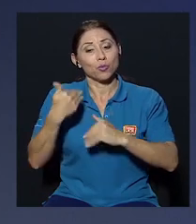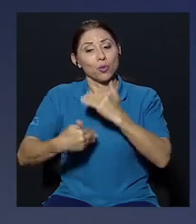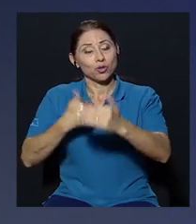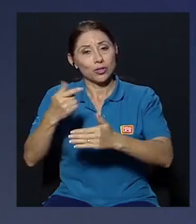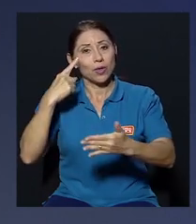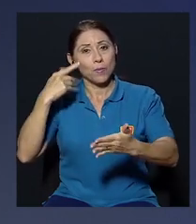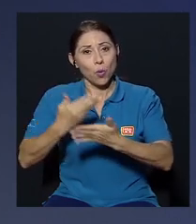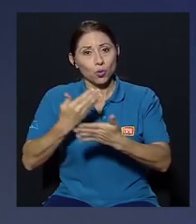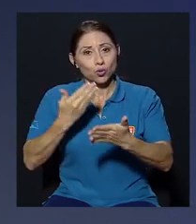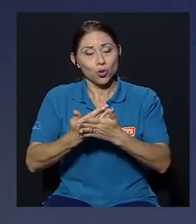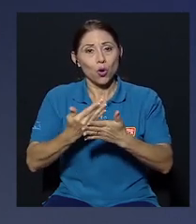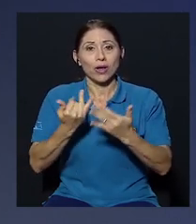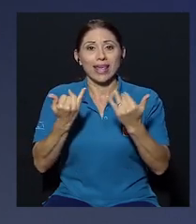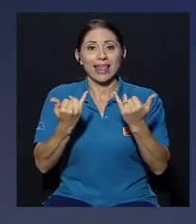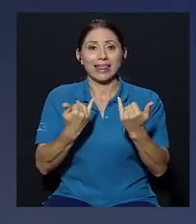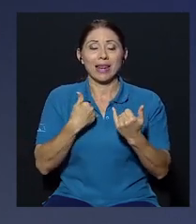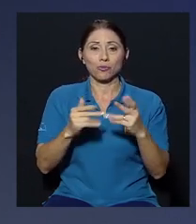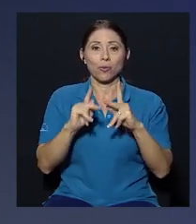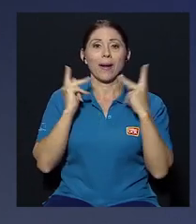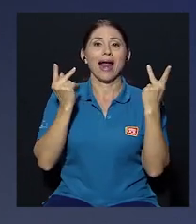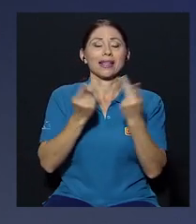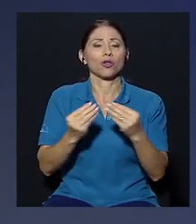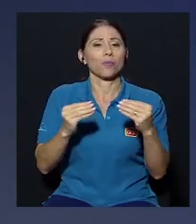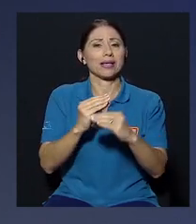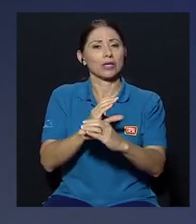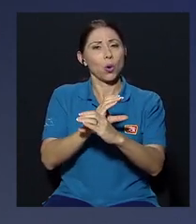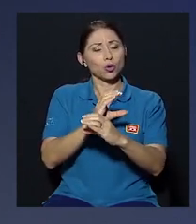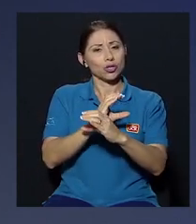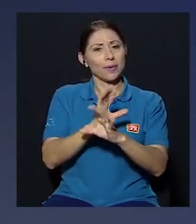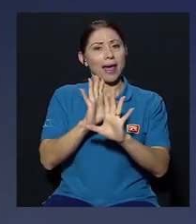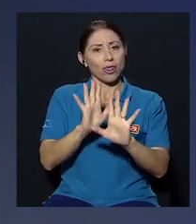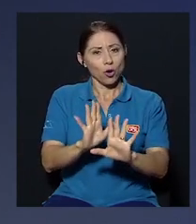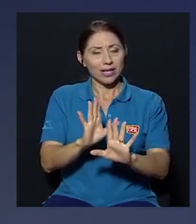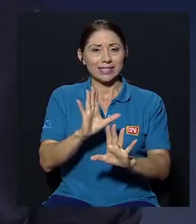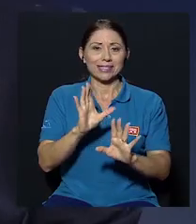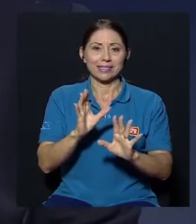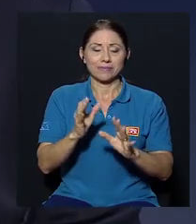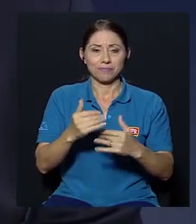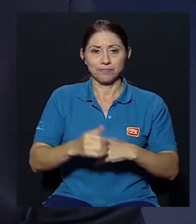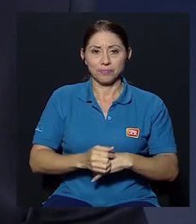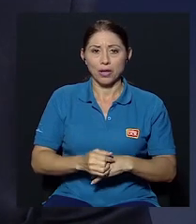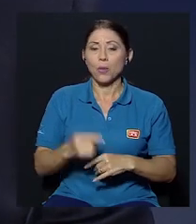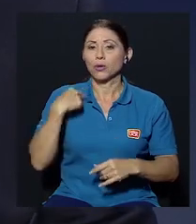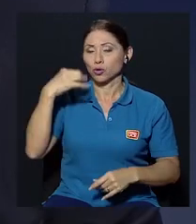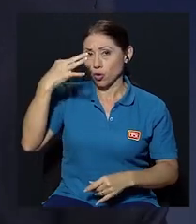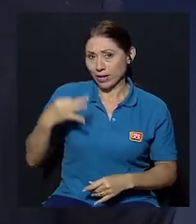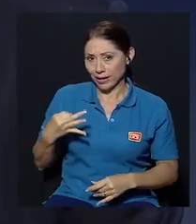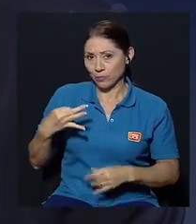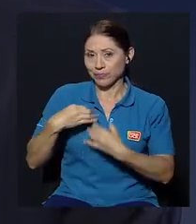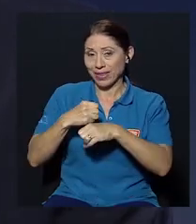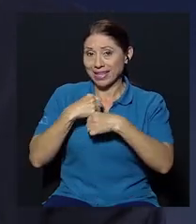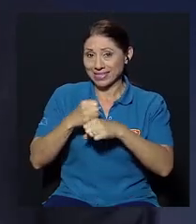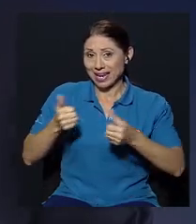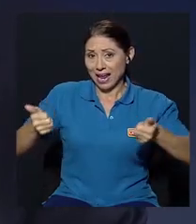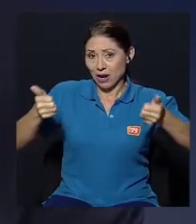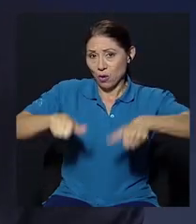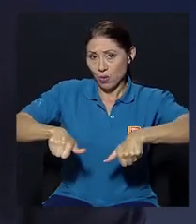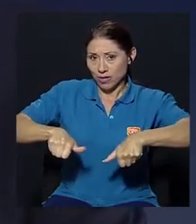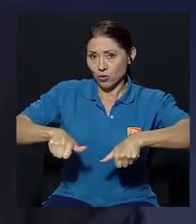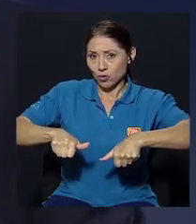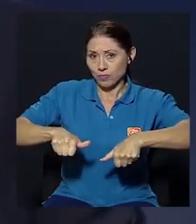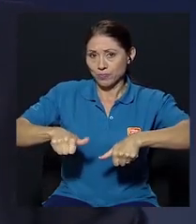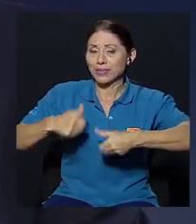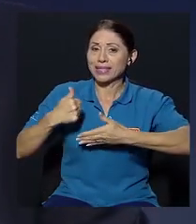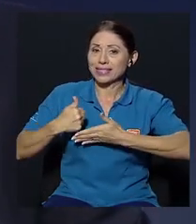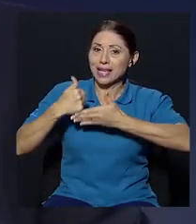proceso electoral que demostró que teníamos de los partidos más conservadores de la época bueno yo creo que hacer el